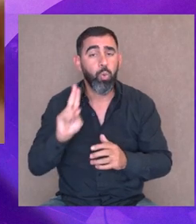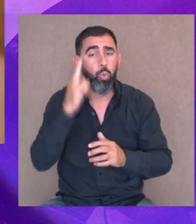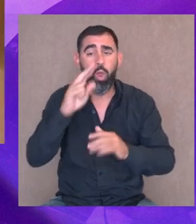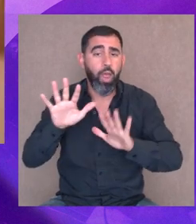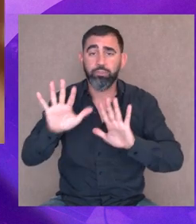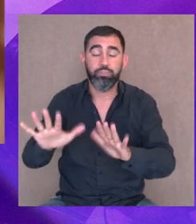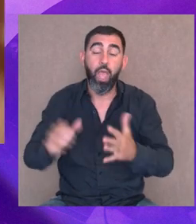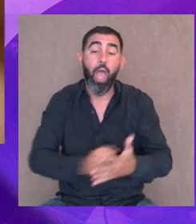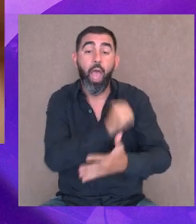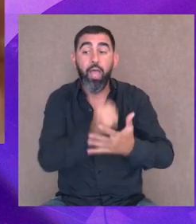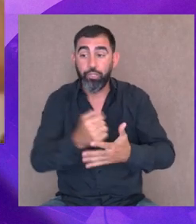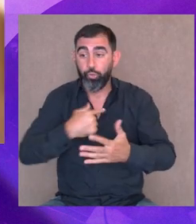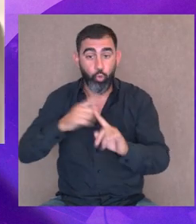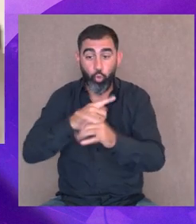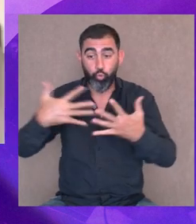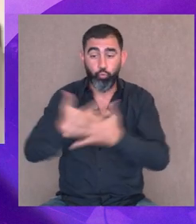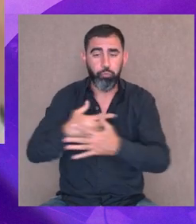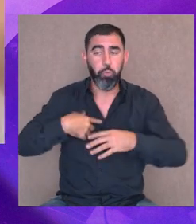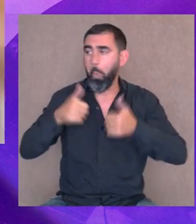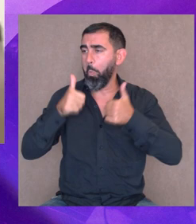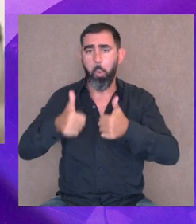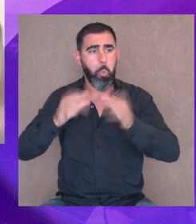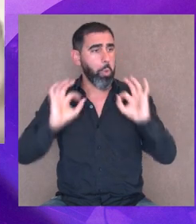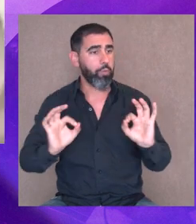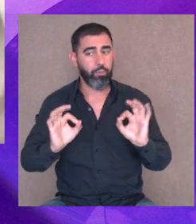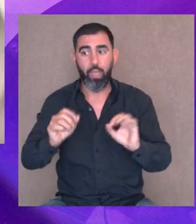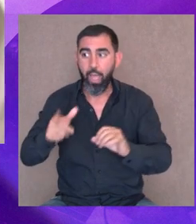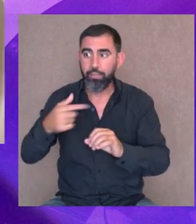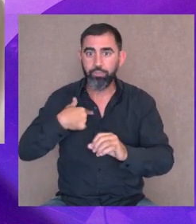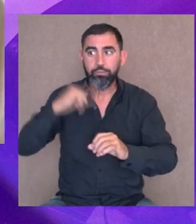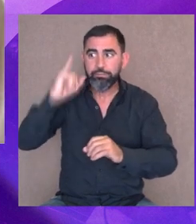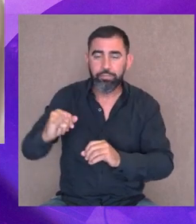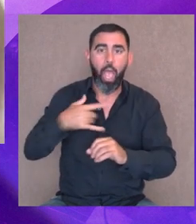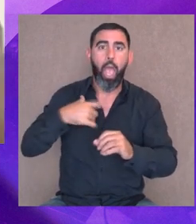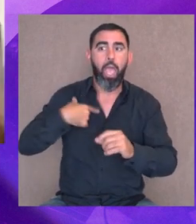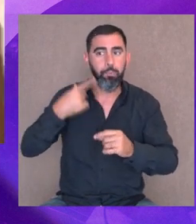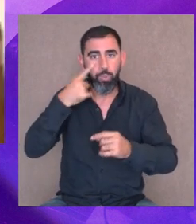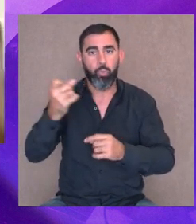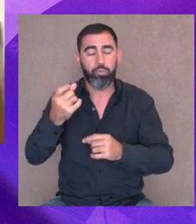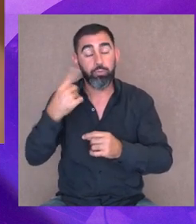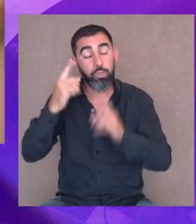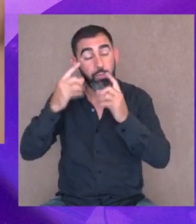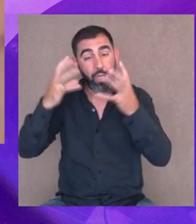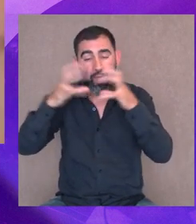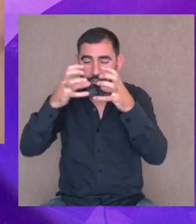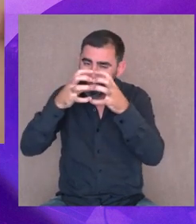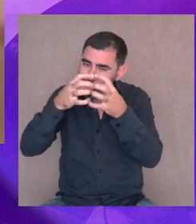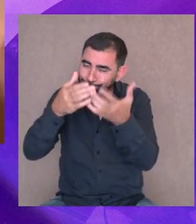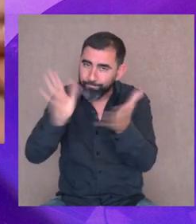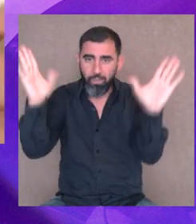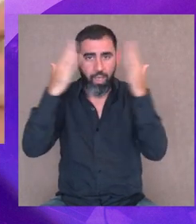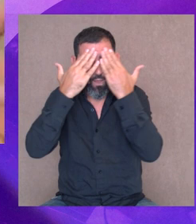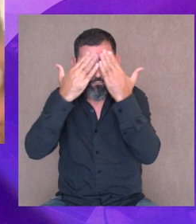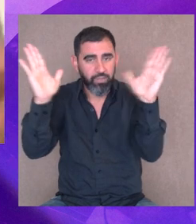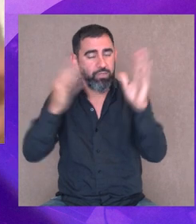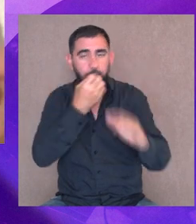El uruguayo es como muy así, hasta que no me pase, yo estoy bien hasta que no me pasa, entonces, es eso, cómo abrir las cabezas, vos